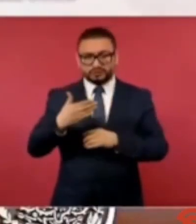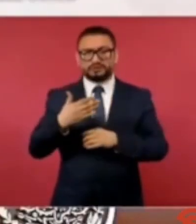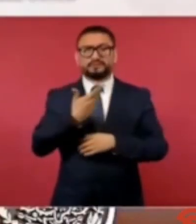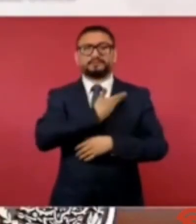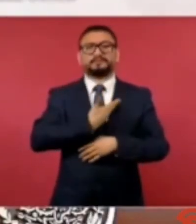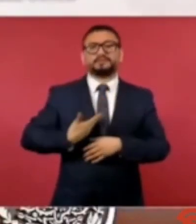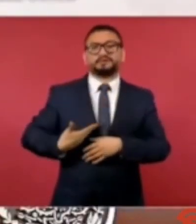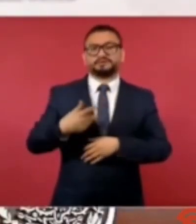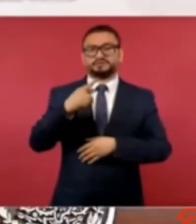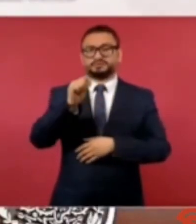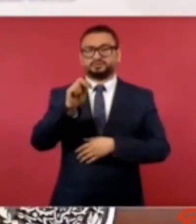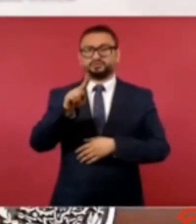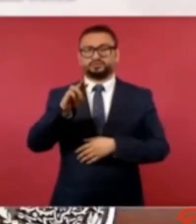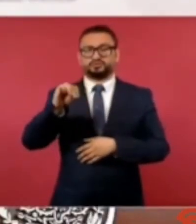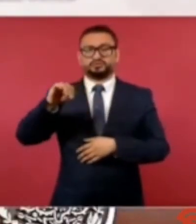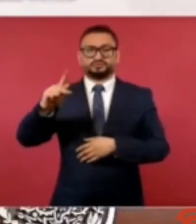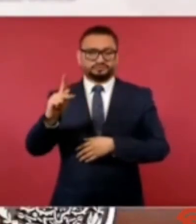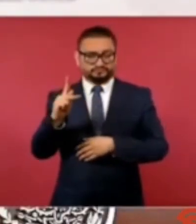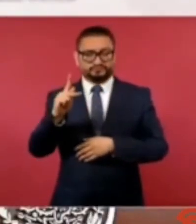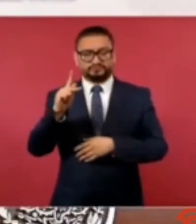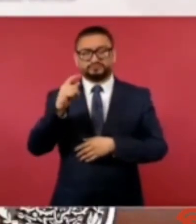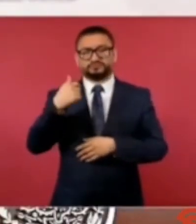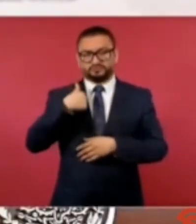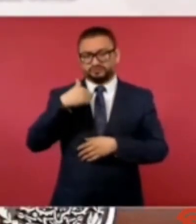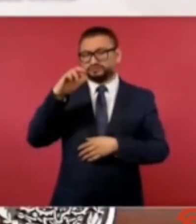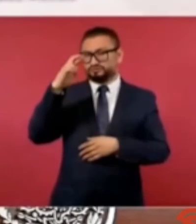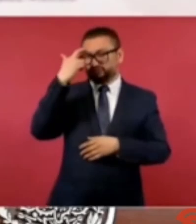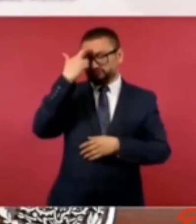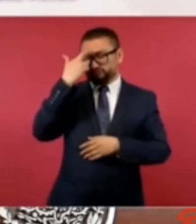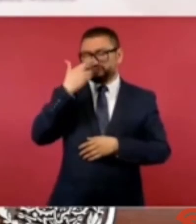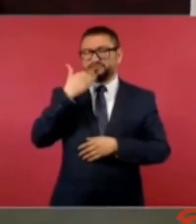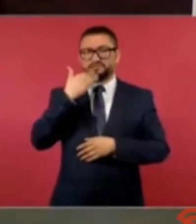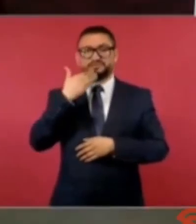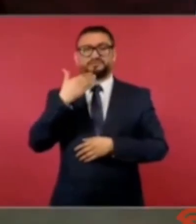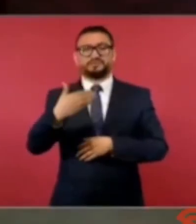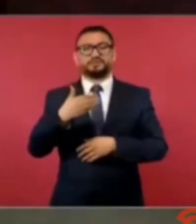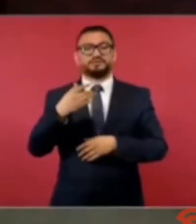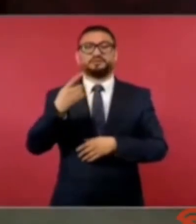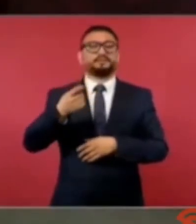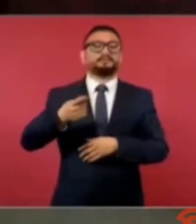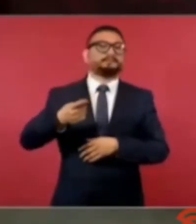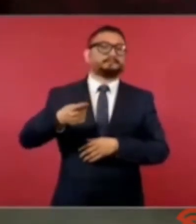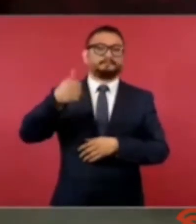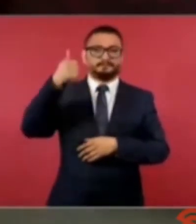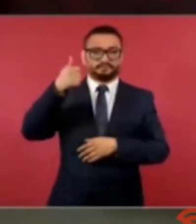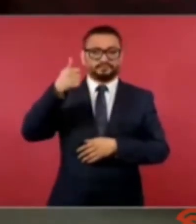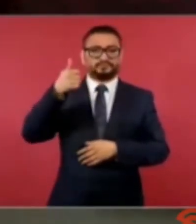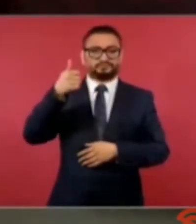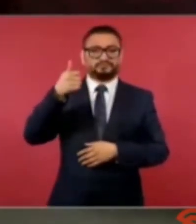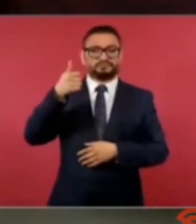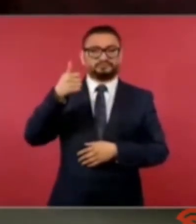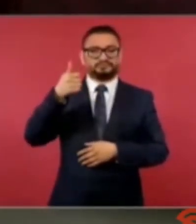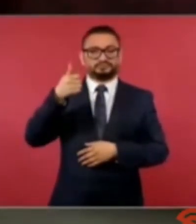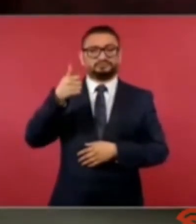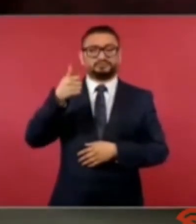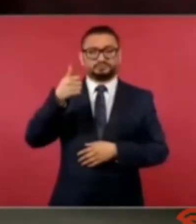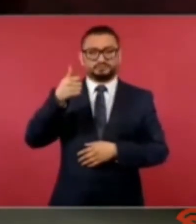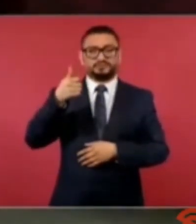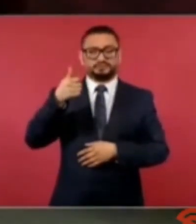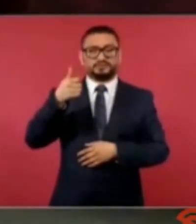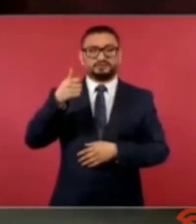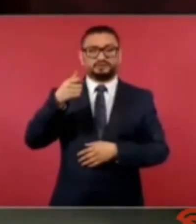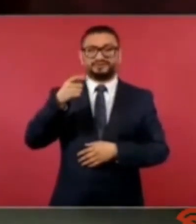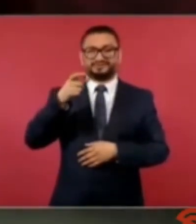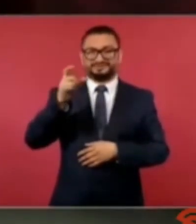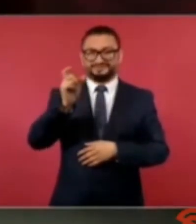y recuerdo muy bien que por primera vez después de esa